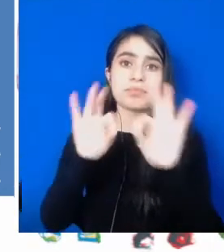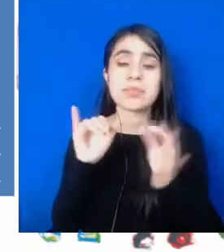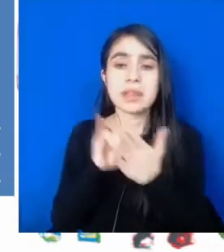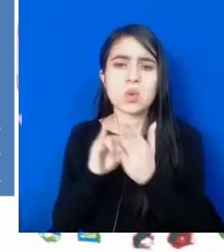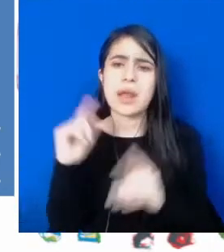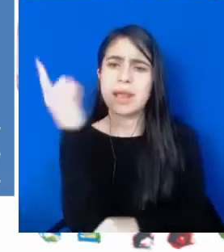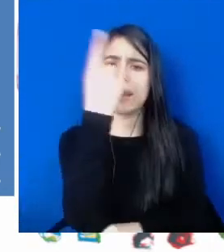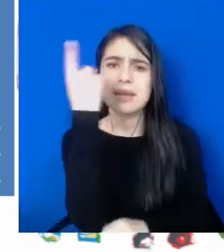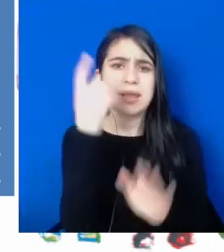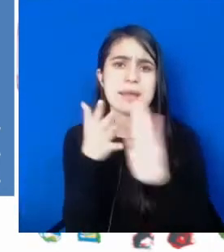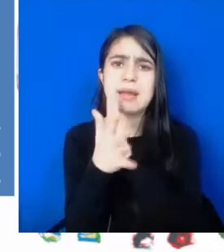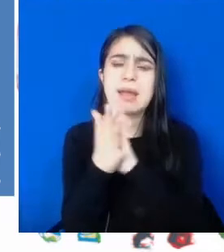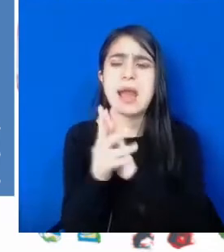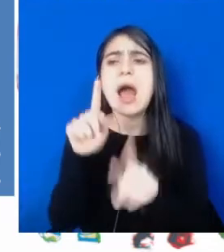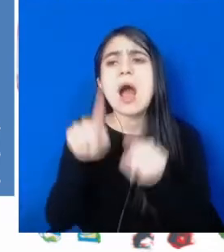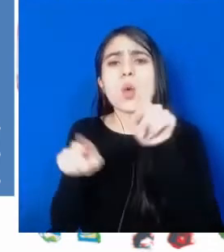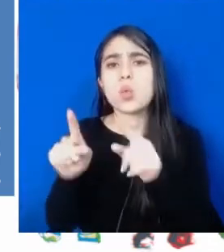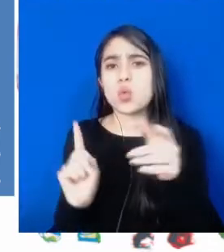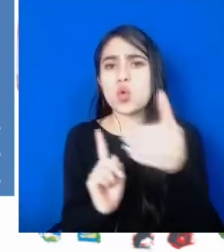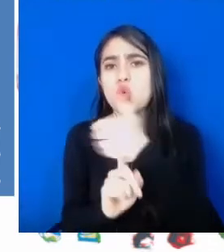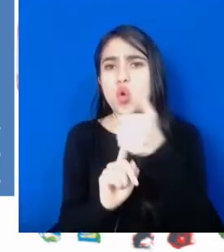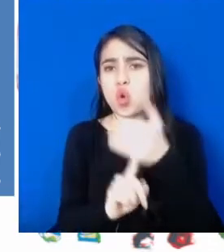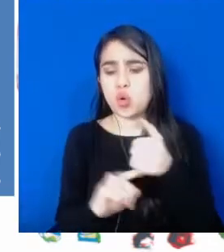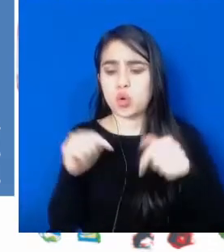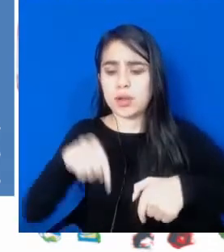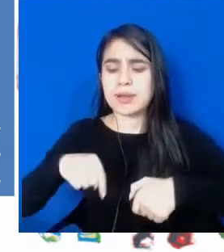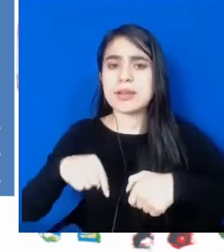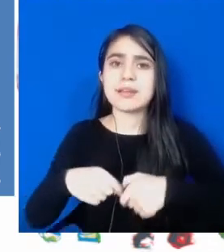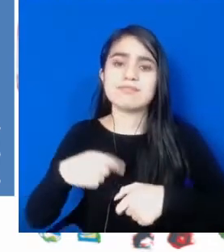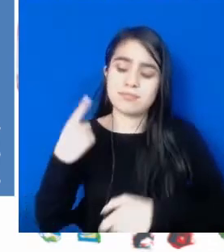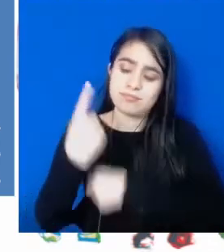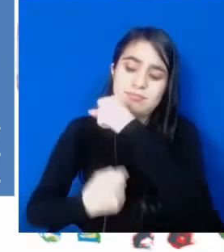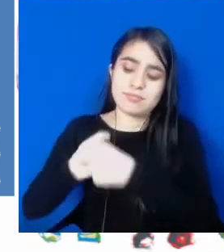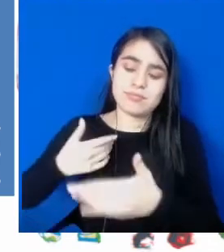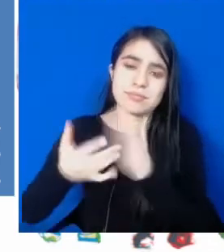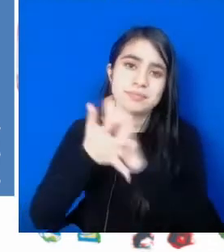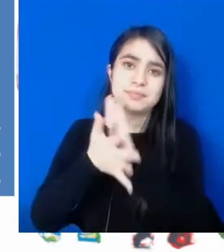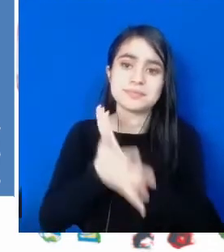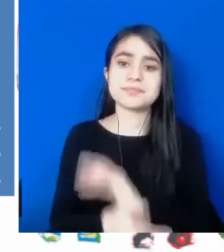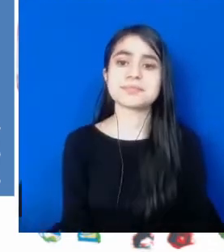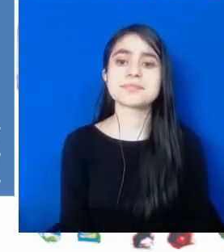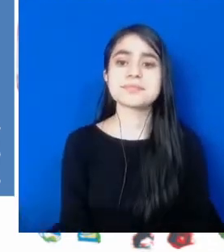Estos son, a grandes radios, algunos de los logros en estos cortos años.